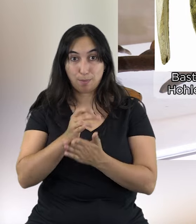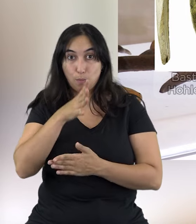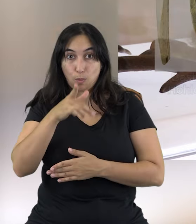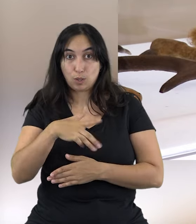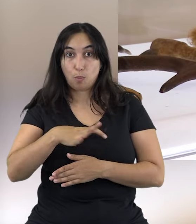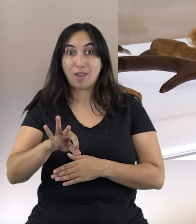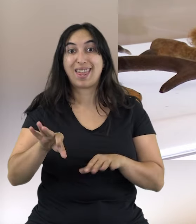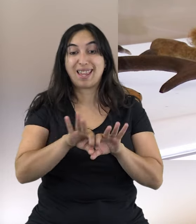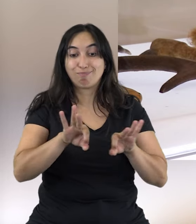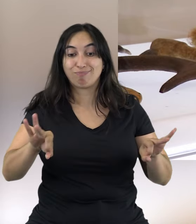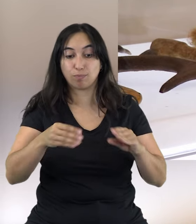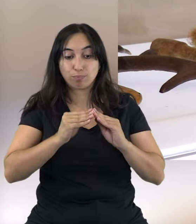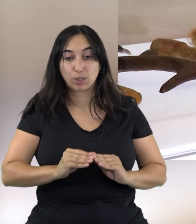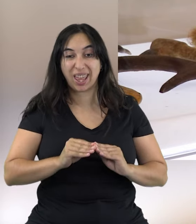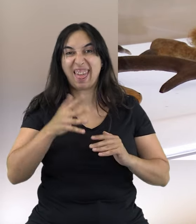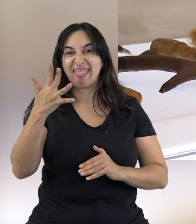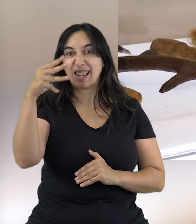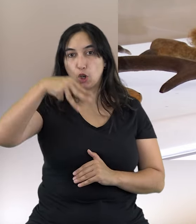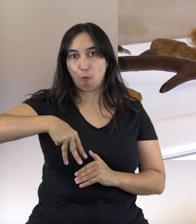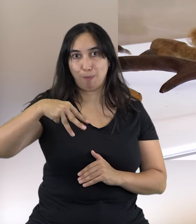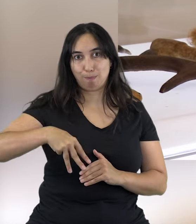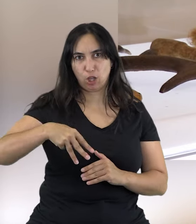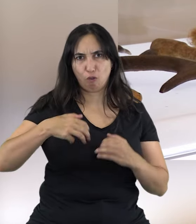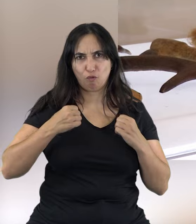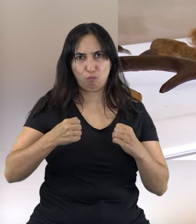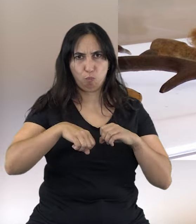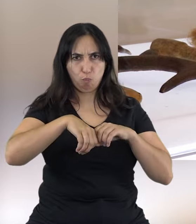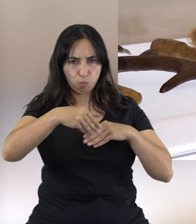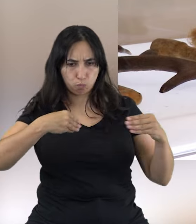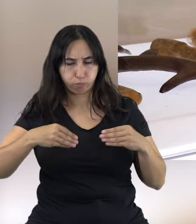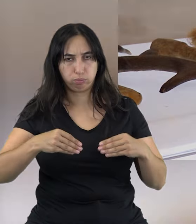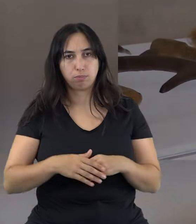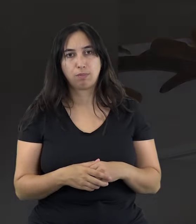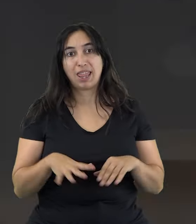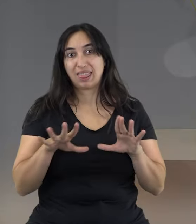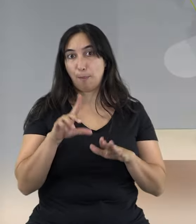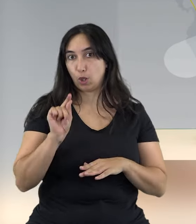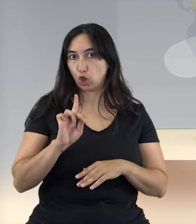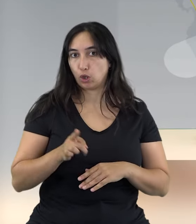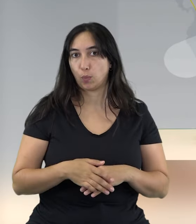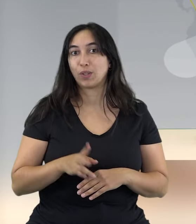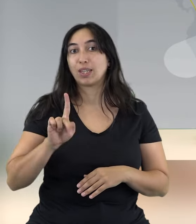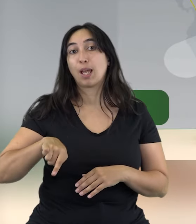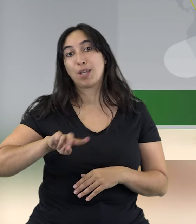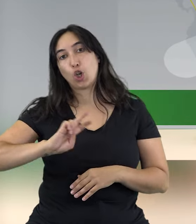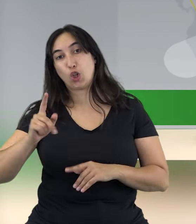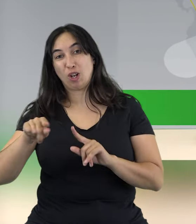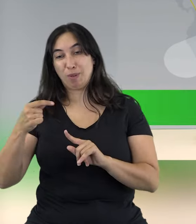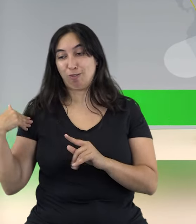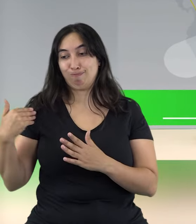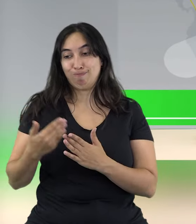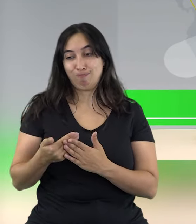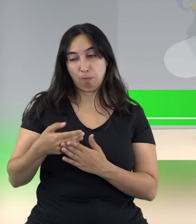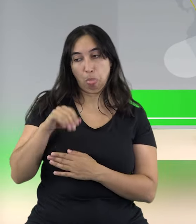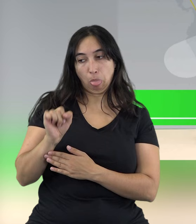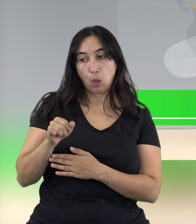experimento permitió tejer hasta cinco metros de cuerda, robusta y flexible, de gran calidad, en tan solo diez minutos. Otro de los elementos a los que tradicionalmente no